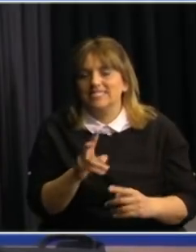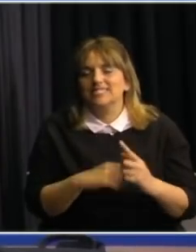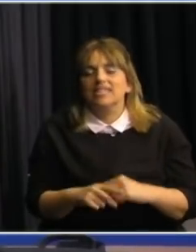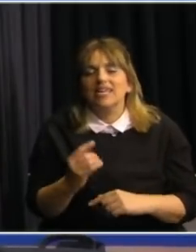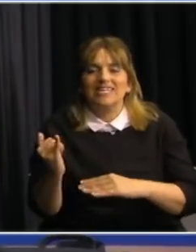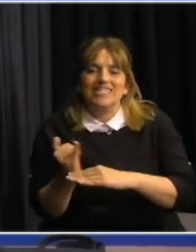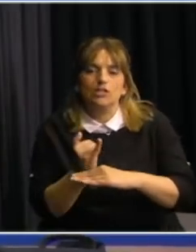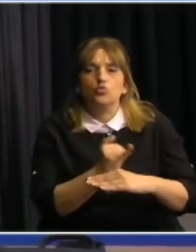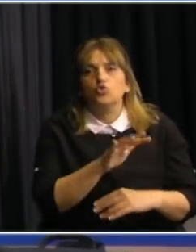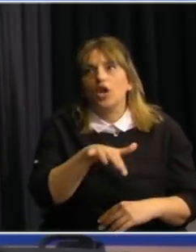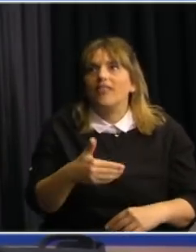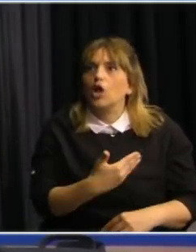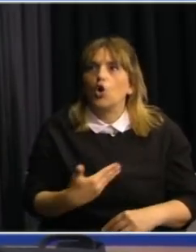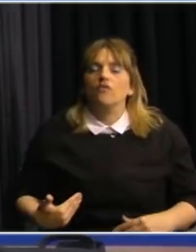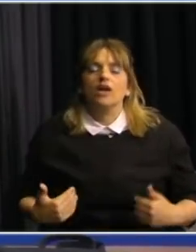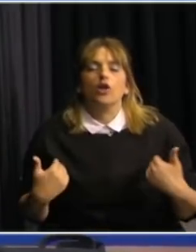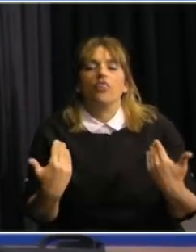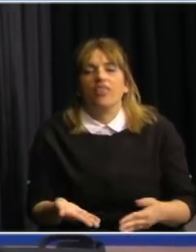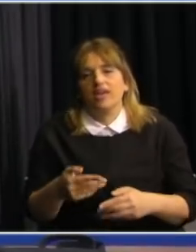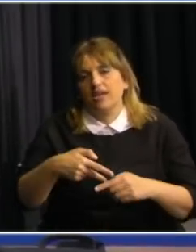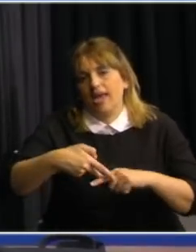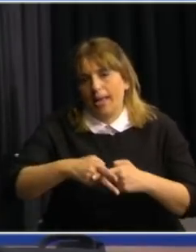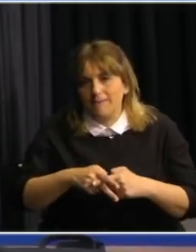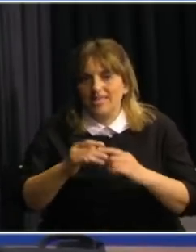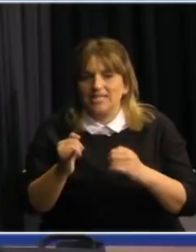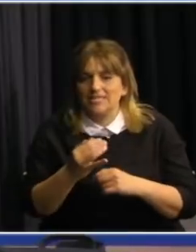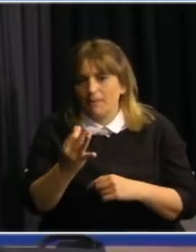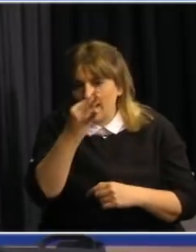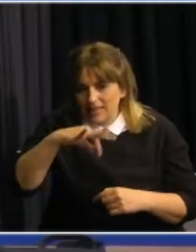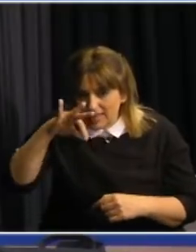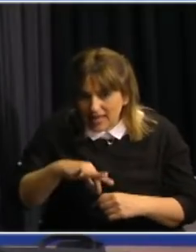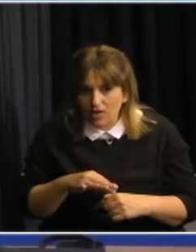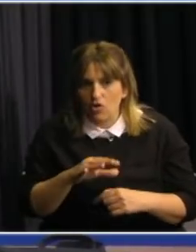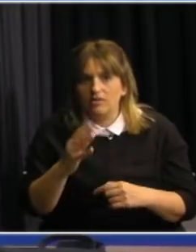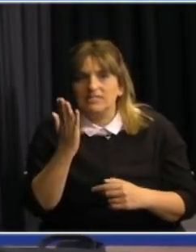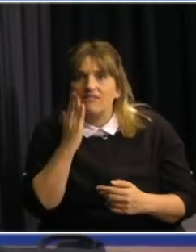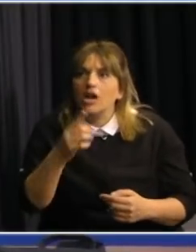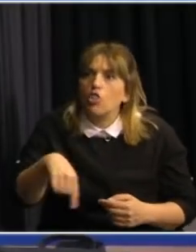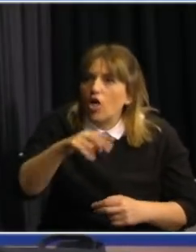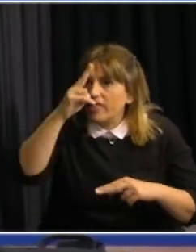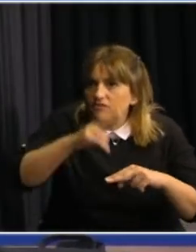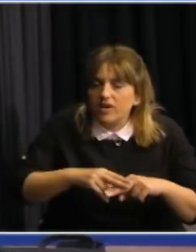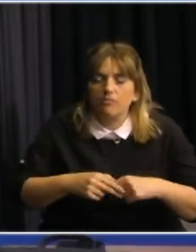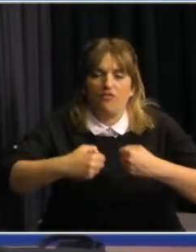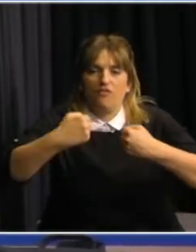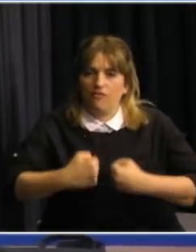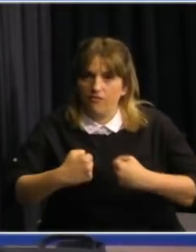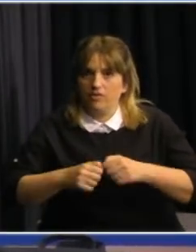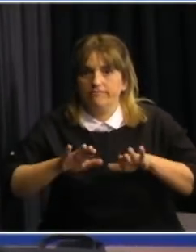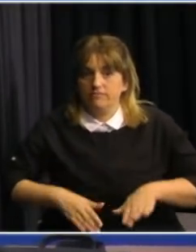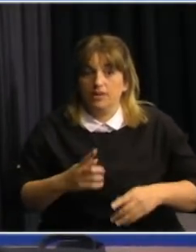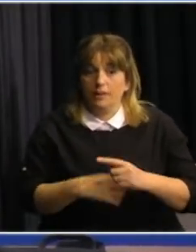instituciones del gobierno se provean las herramientas para el testeo rastreo y aislamiento y reforzar todo lo que sea necesario ahí